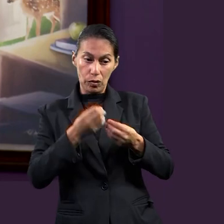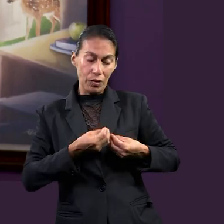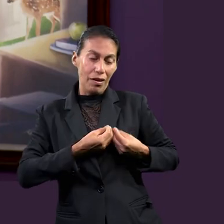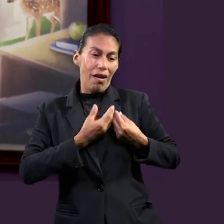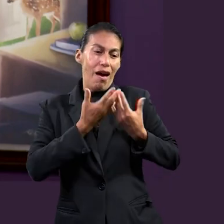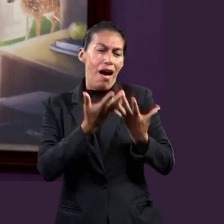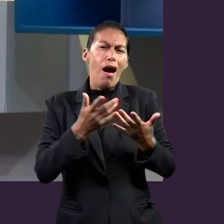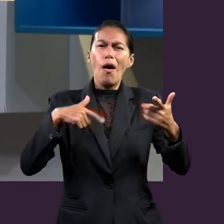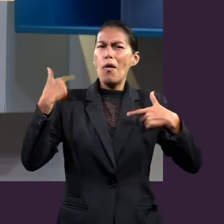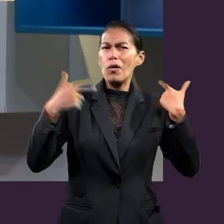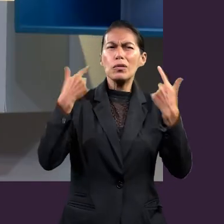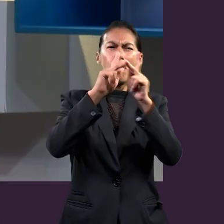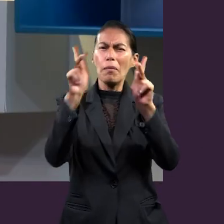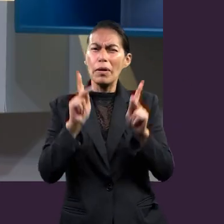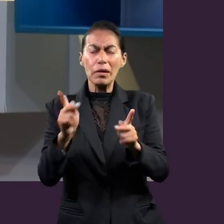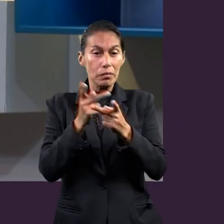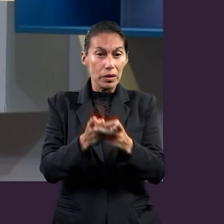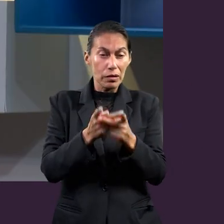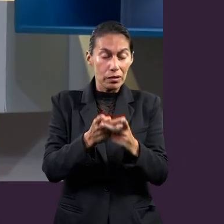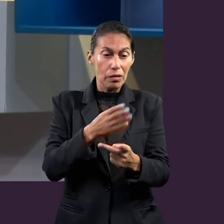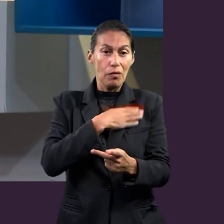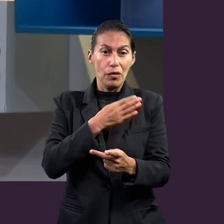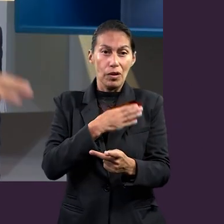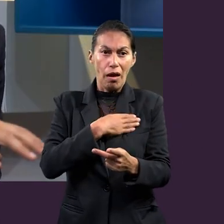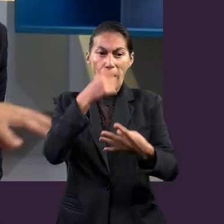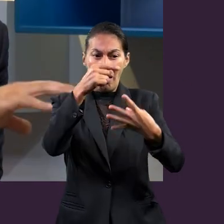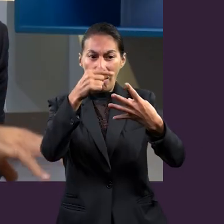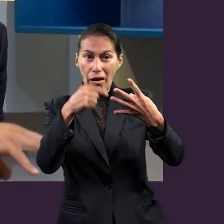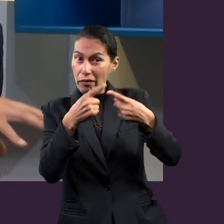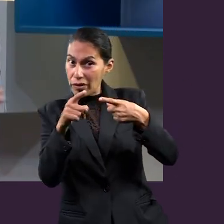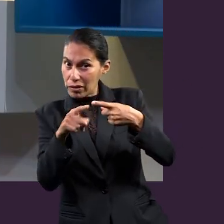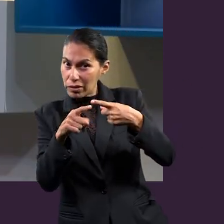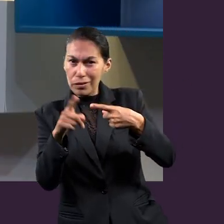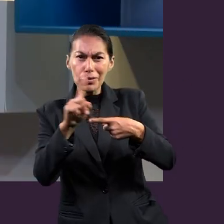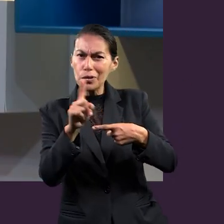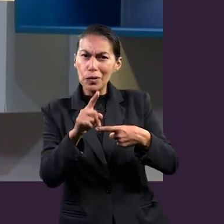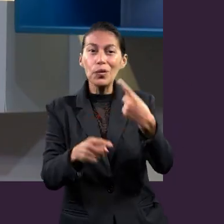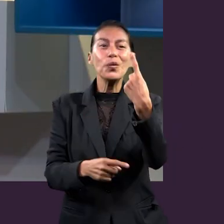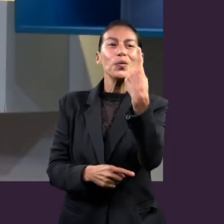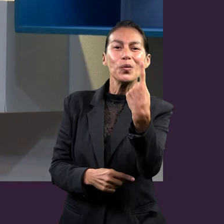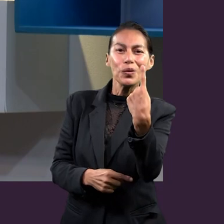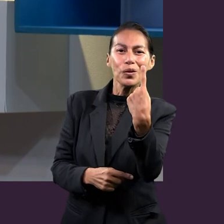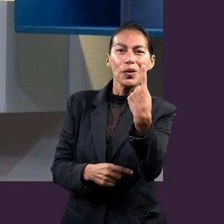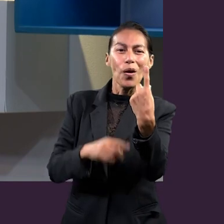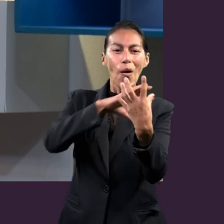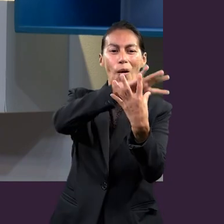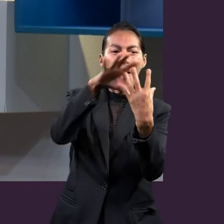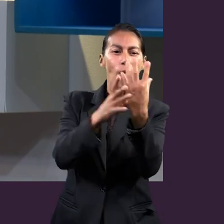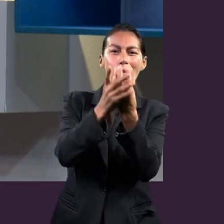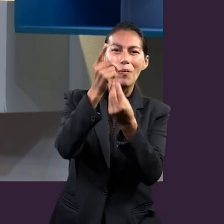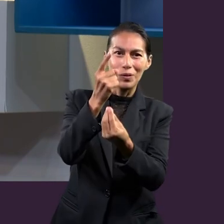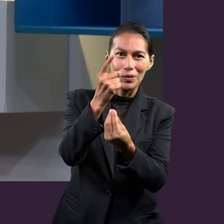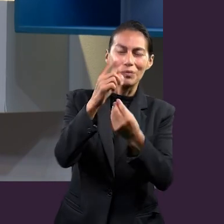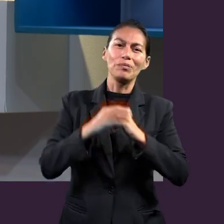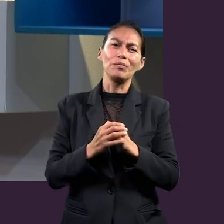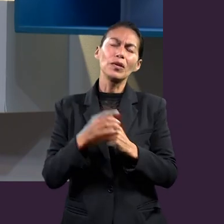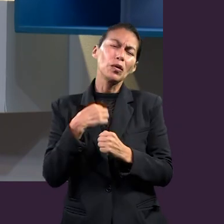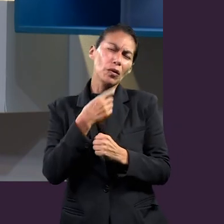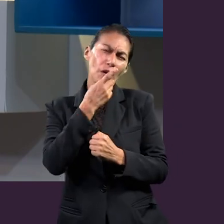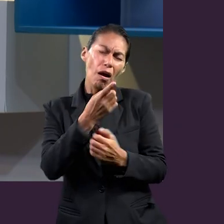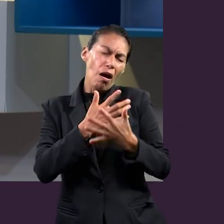fruto del espíritu es amor, gozo, paz, paciencia, benignidad. No dice los frutos, dice el fruto.